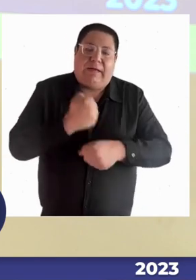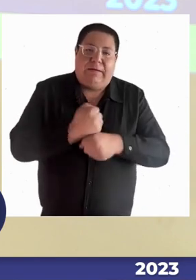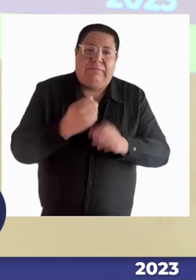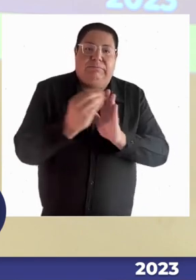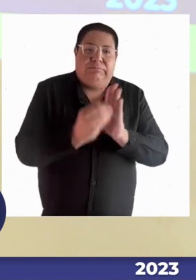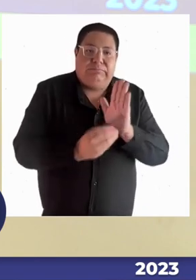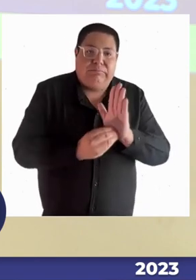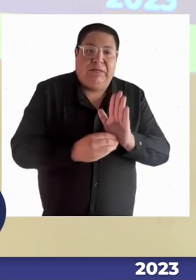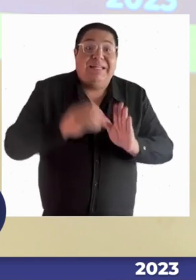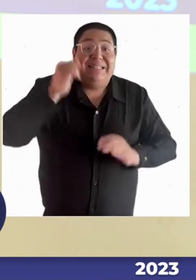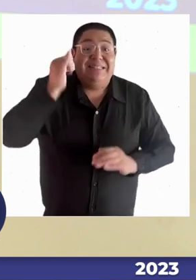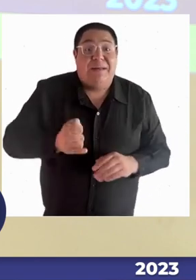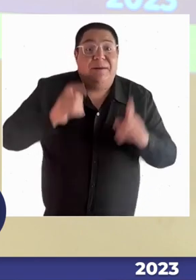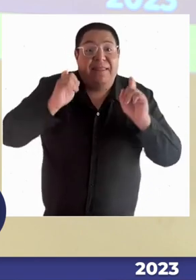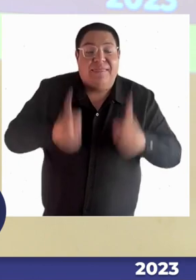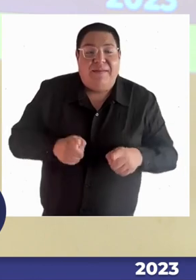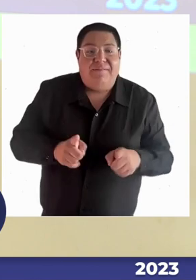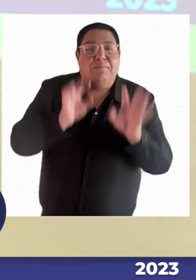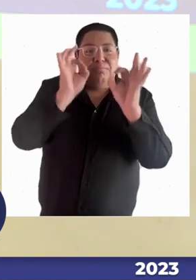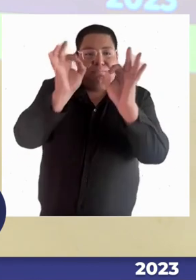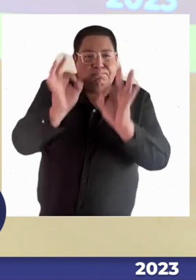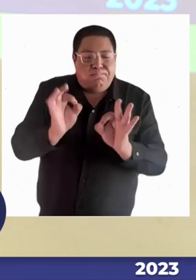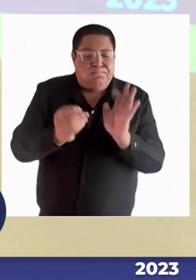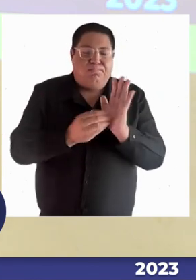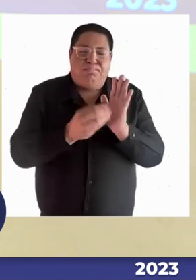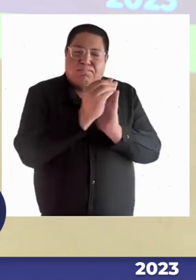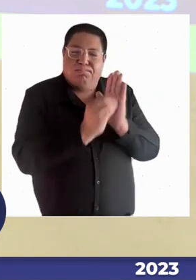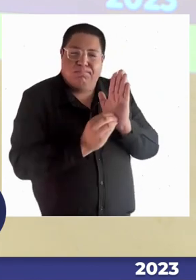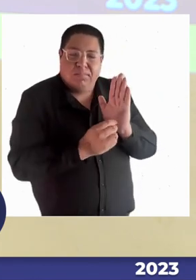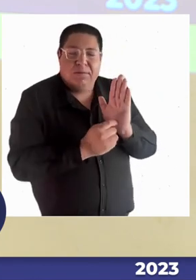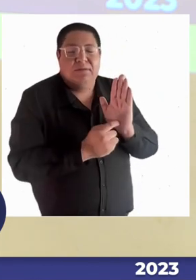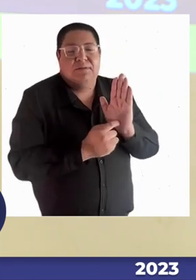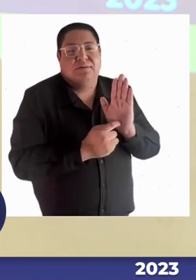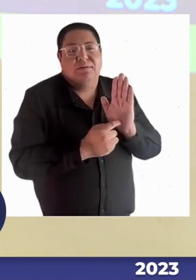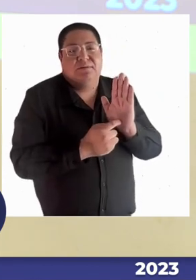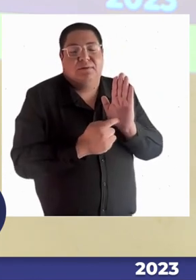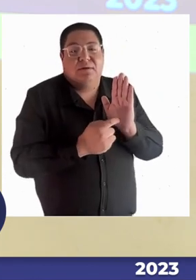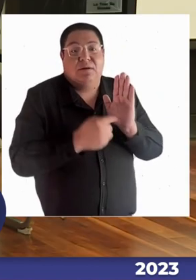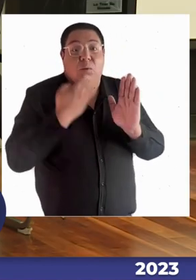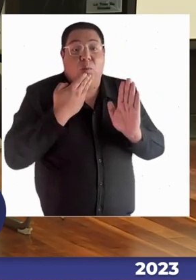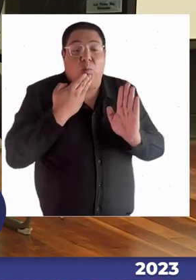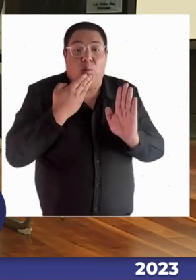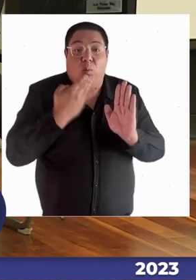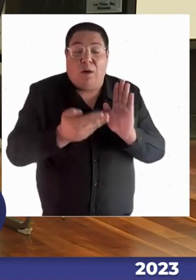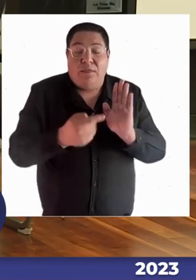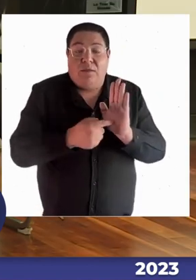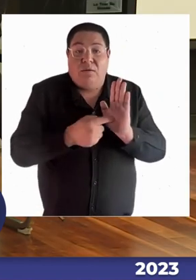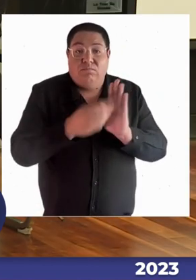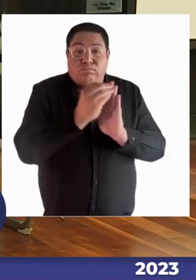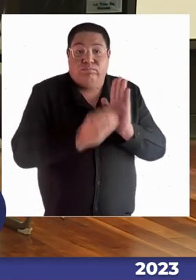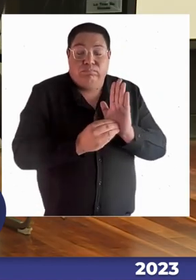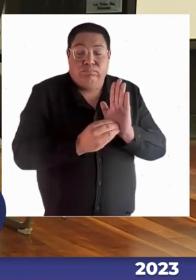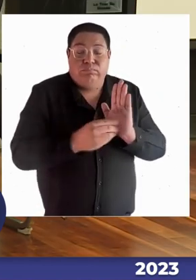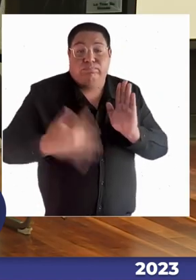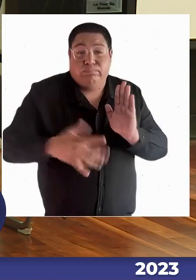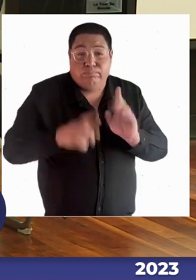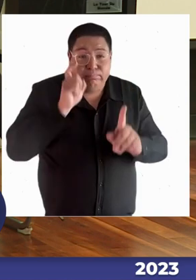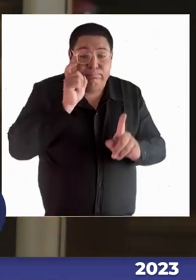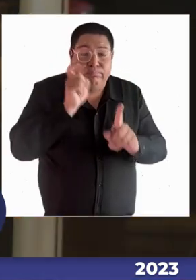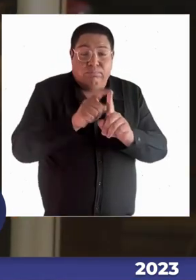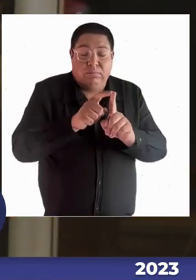inclaudicable, ¿verdad? Y tenemos que hacer todos los esfuerzos en esa dirección. Bueno, en la región de ISEM, creo que ya